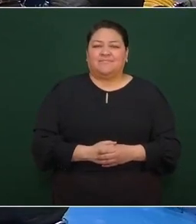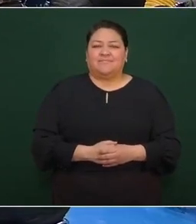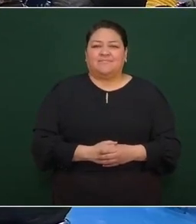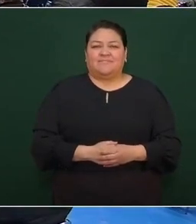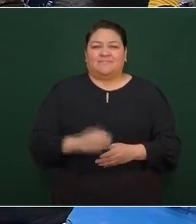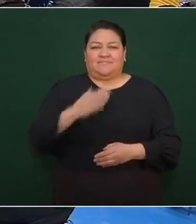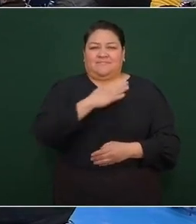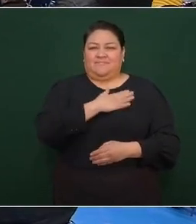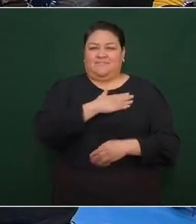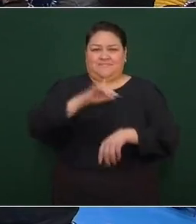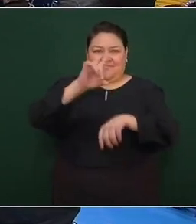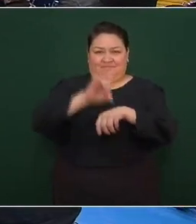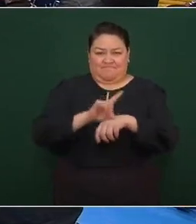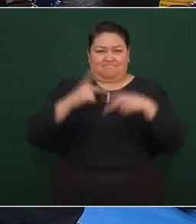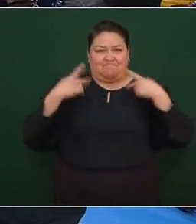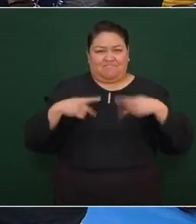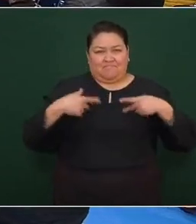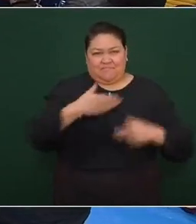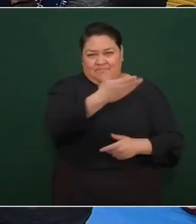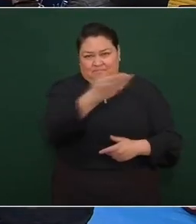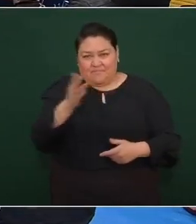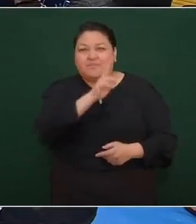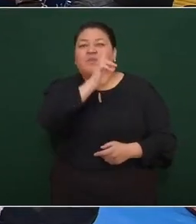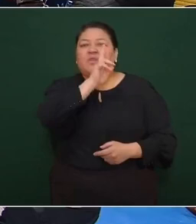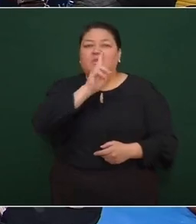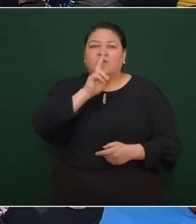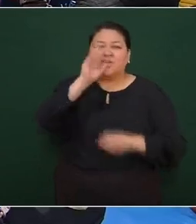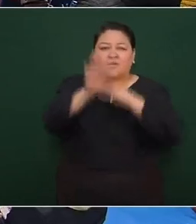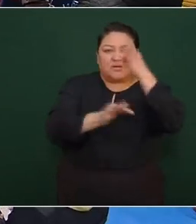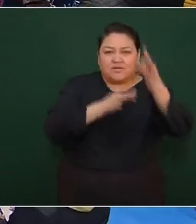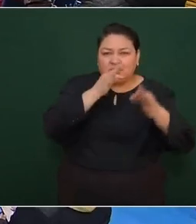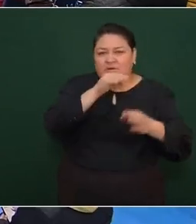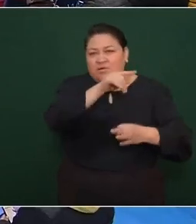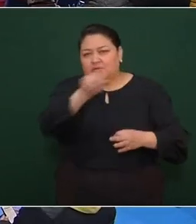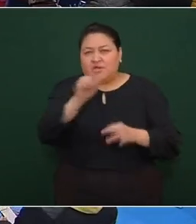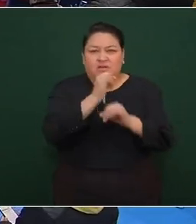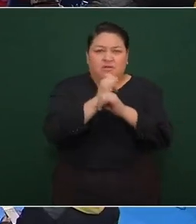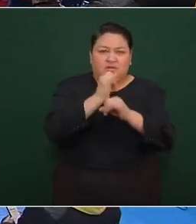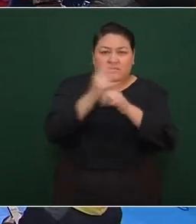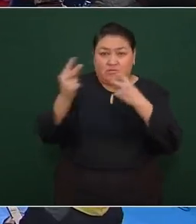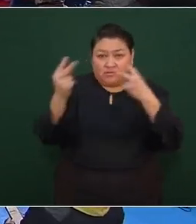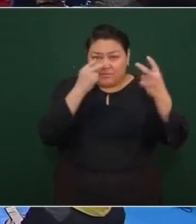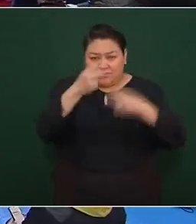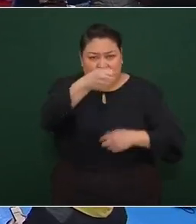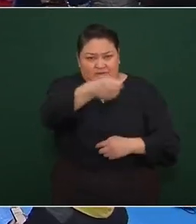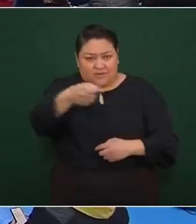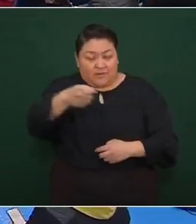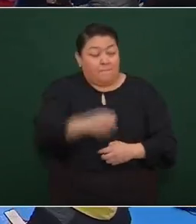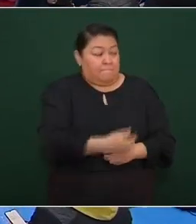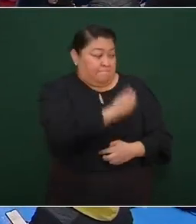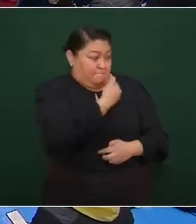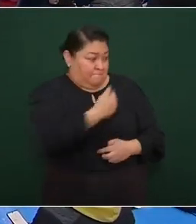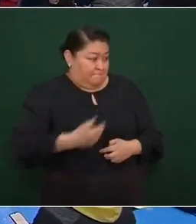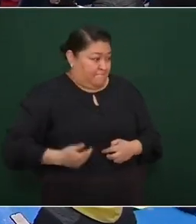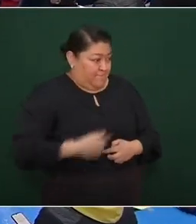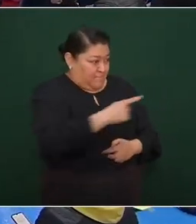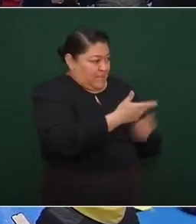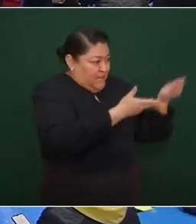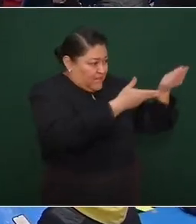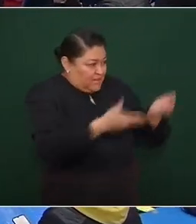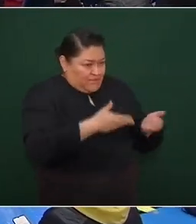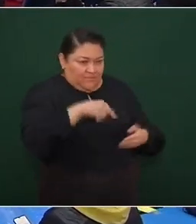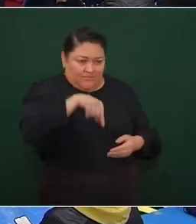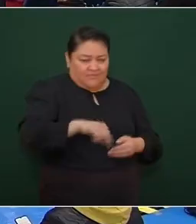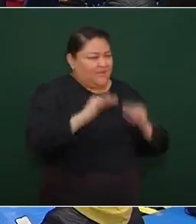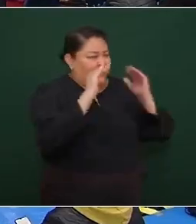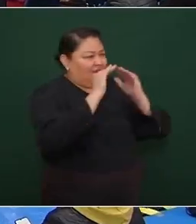Muy buenos días a todos los medios de comunicación y a quienes nos ven por las redes sociales. Señor presidente, es un gusto y un honor tenerlo en esta